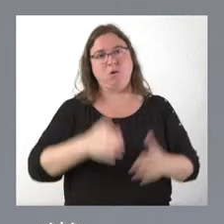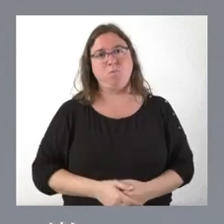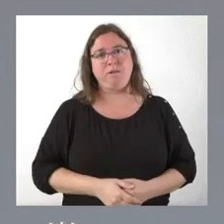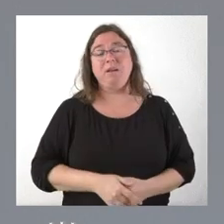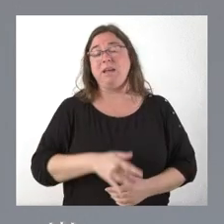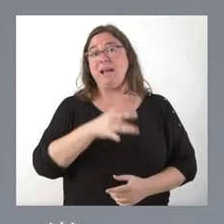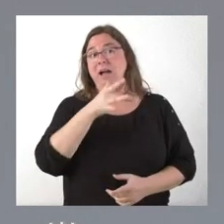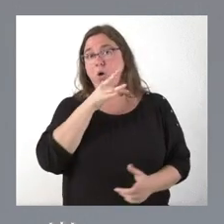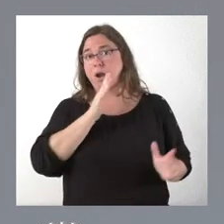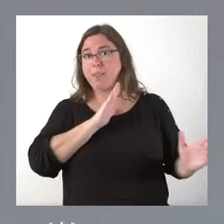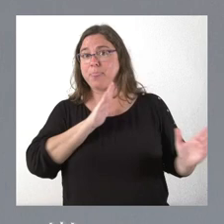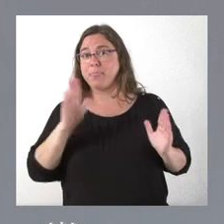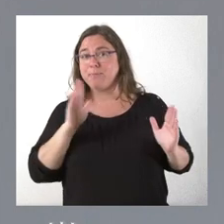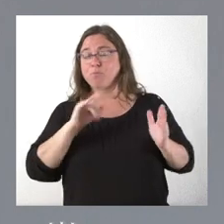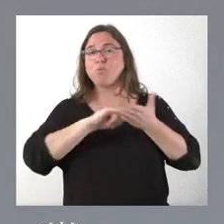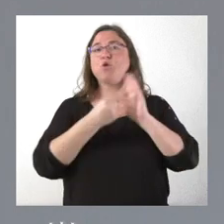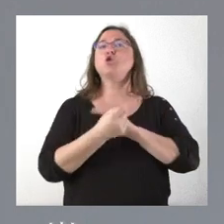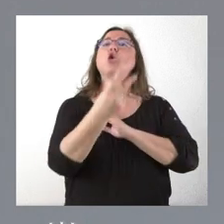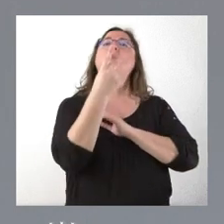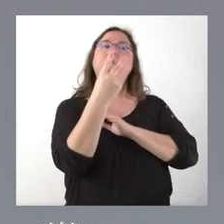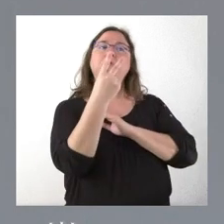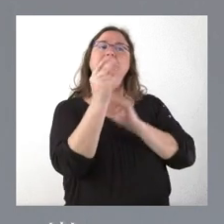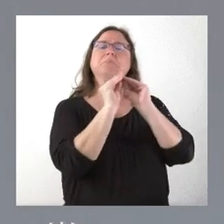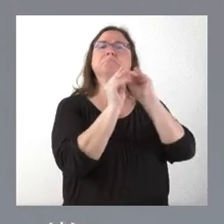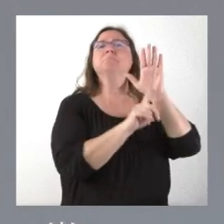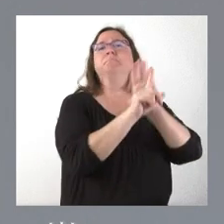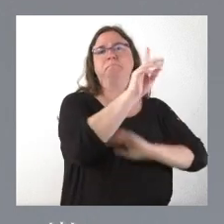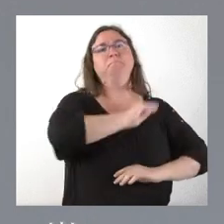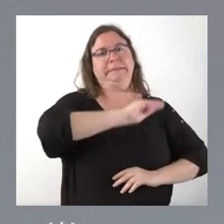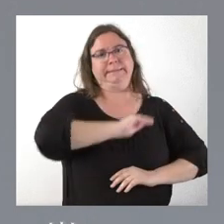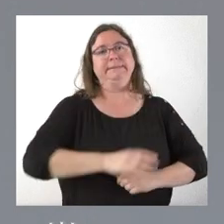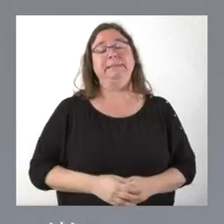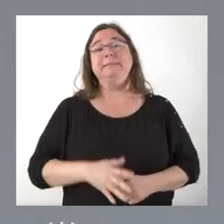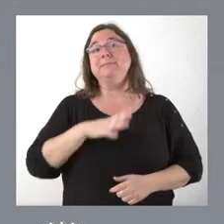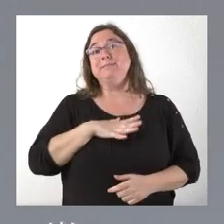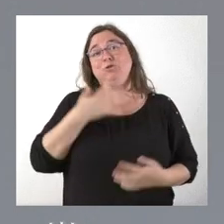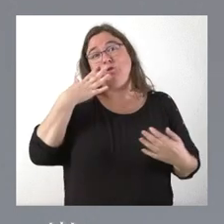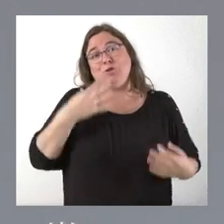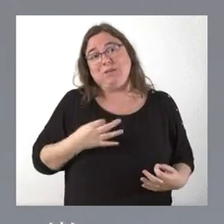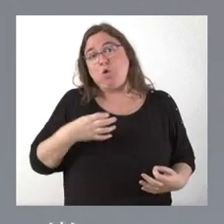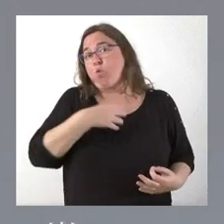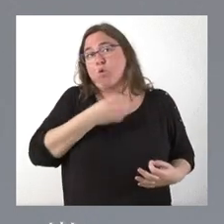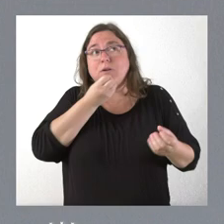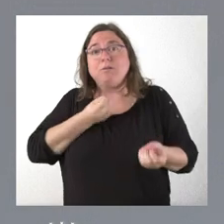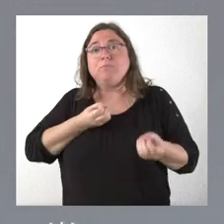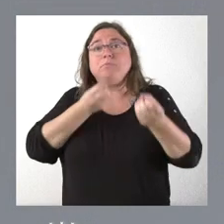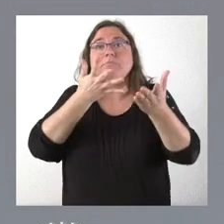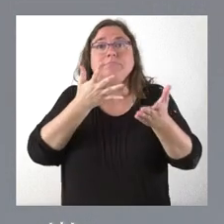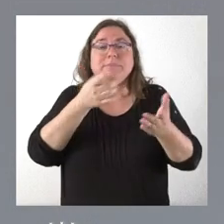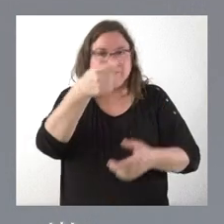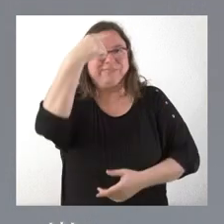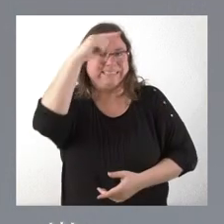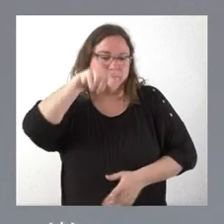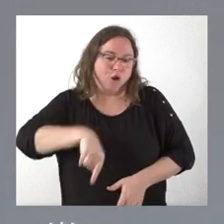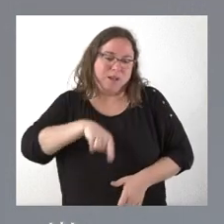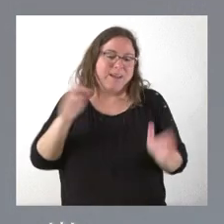este momento dos proyectos que están muy desarrollados. Pero yo creo que eso no lo podré. Vamos, usted sabe que yo no